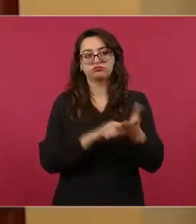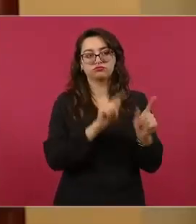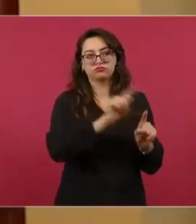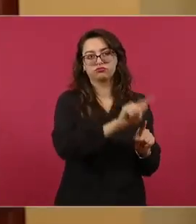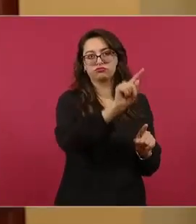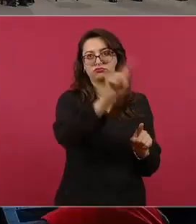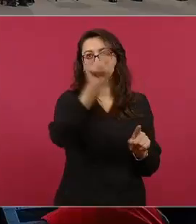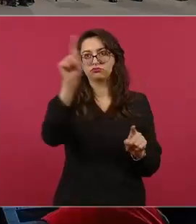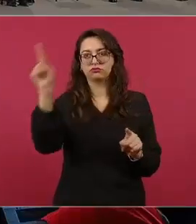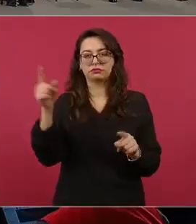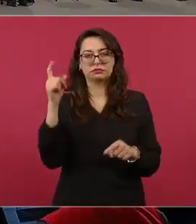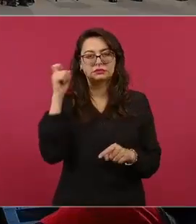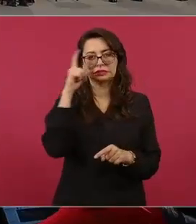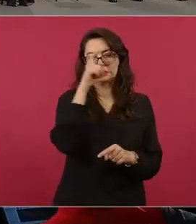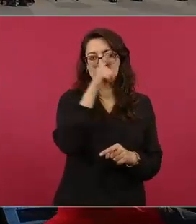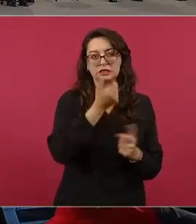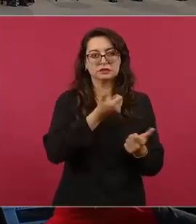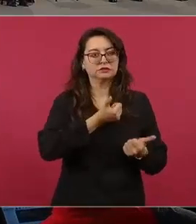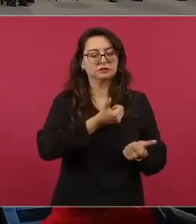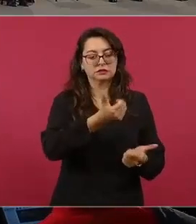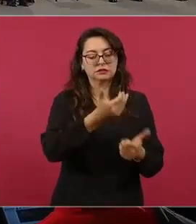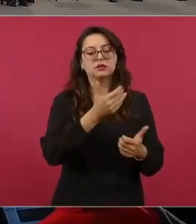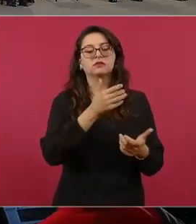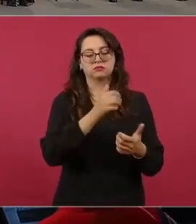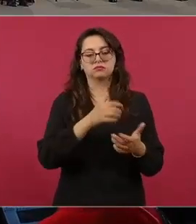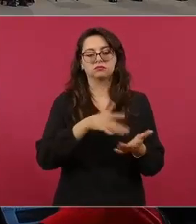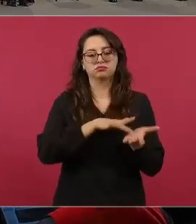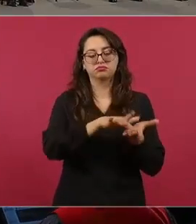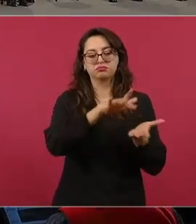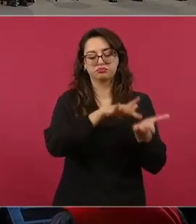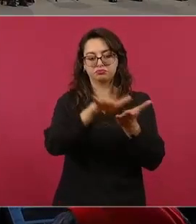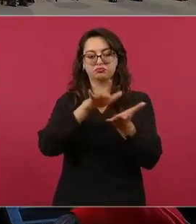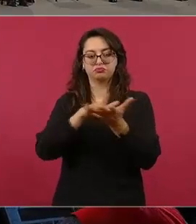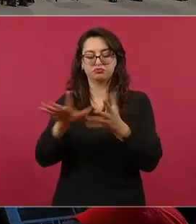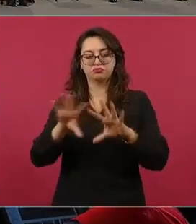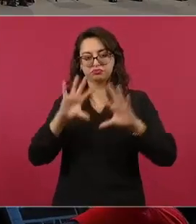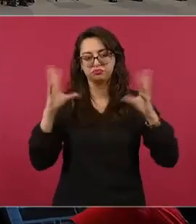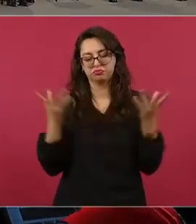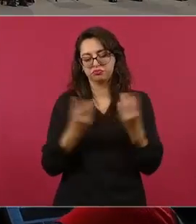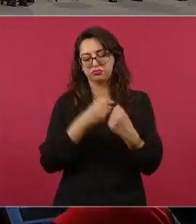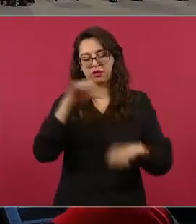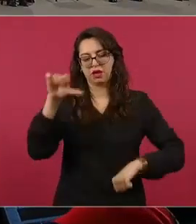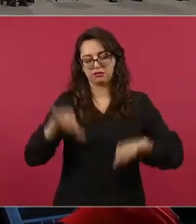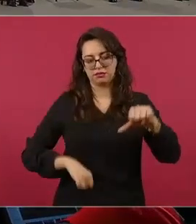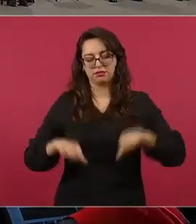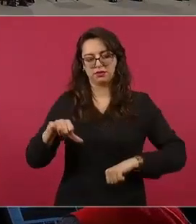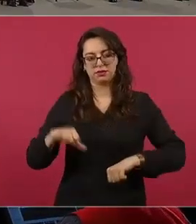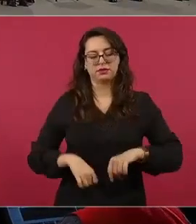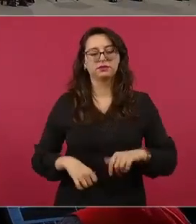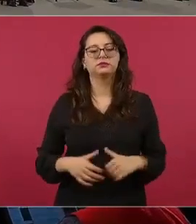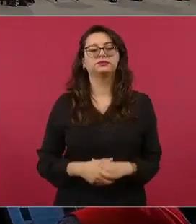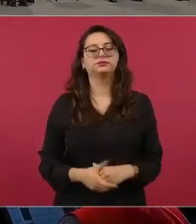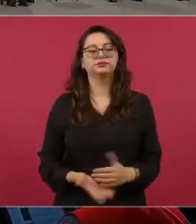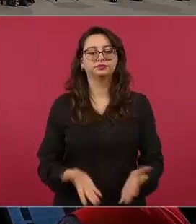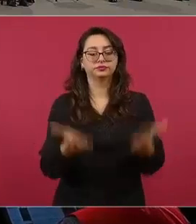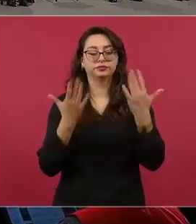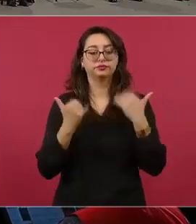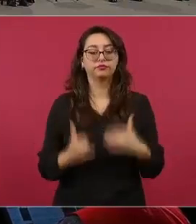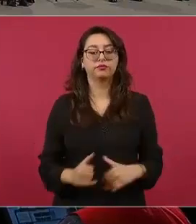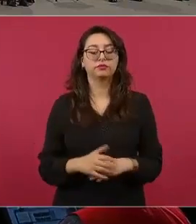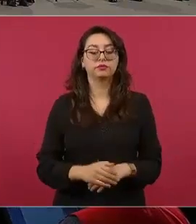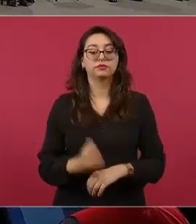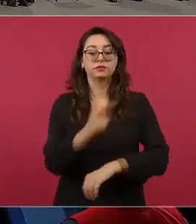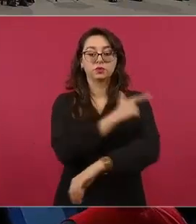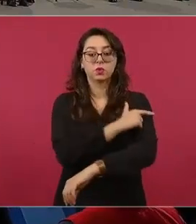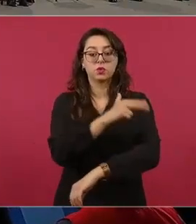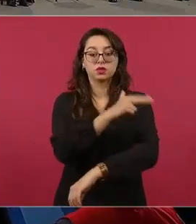ilícita. Ahí se emplean este efectivo de los 255 mil. La Guardia Nacional durante este